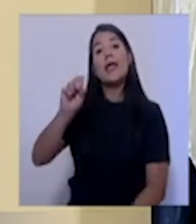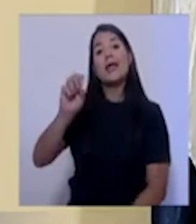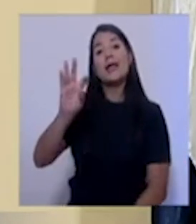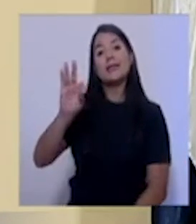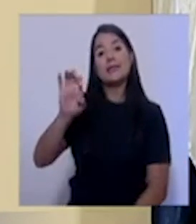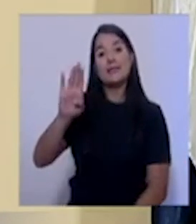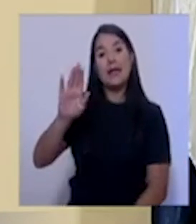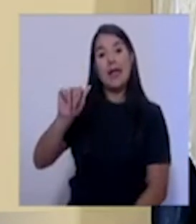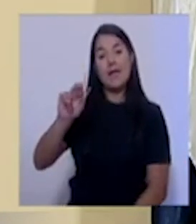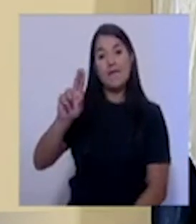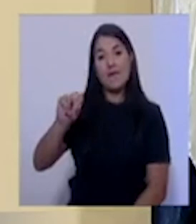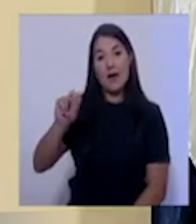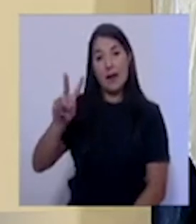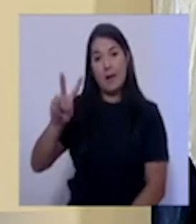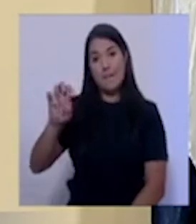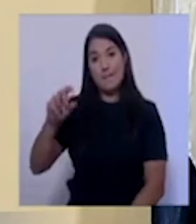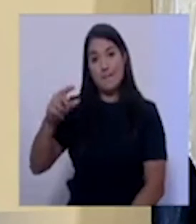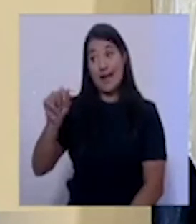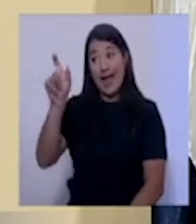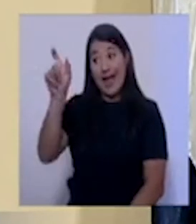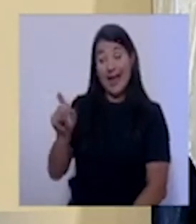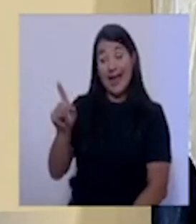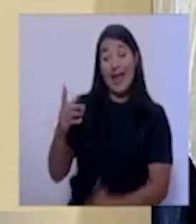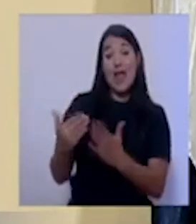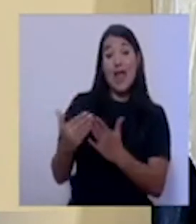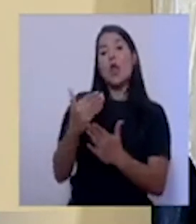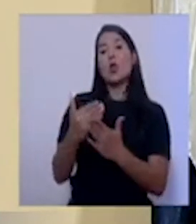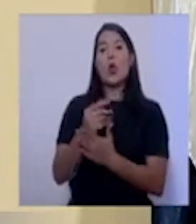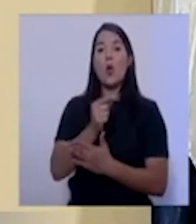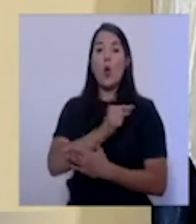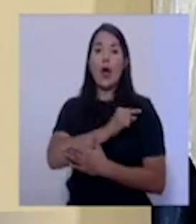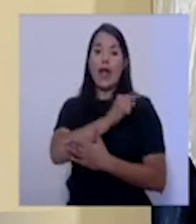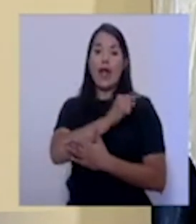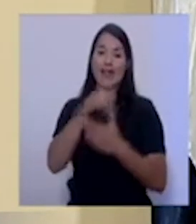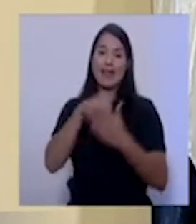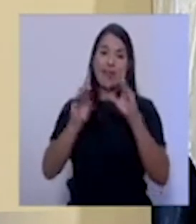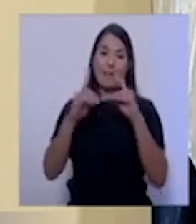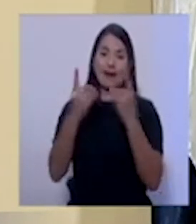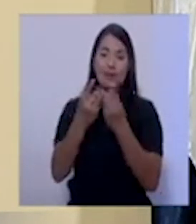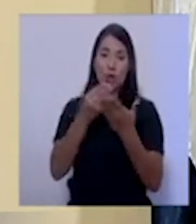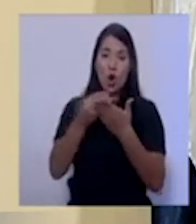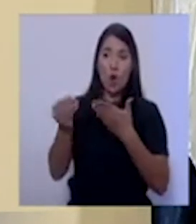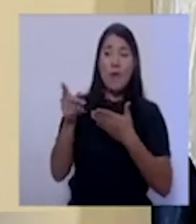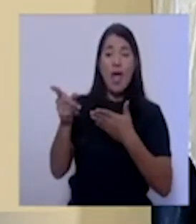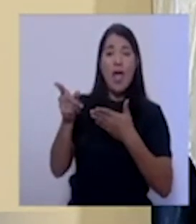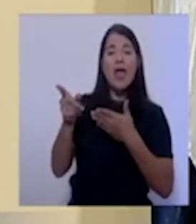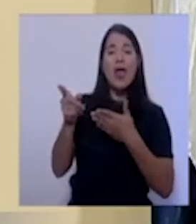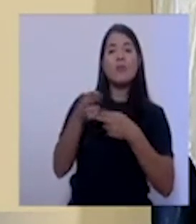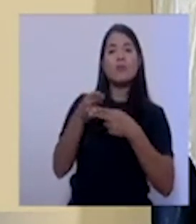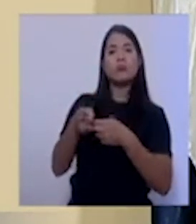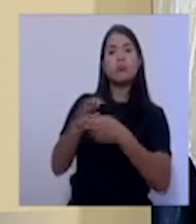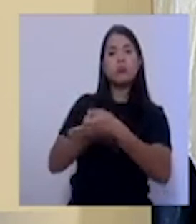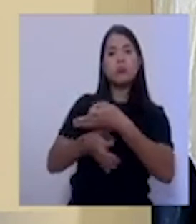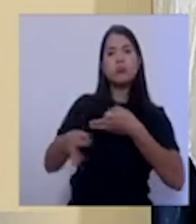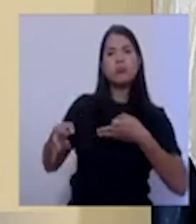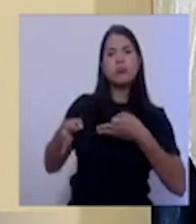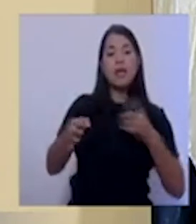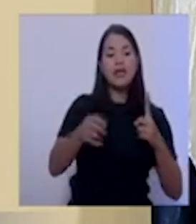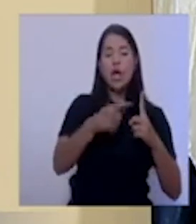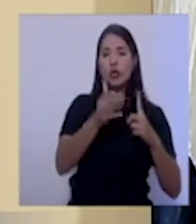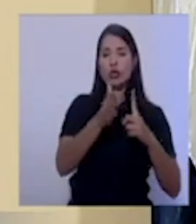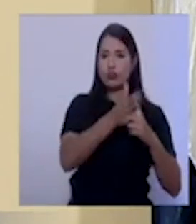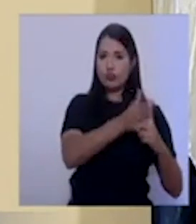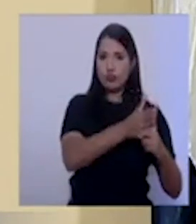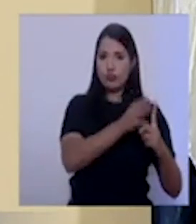el nuevo gerente de logística, que ha estado designado durante este periodo de transición, y